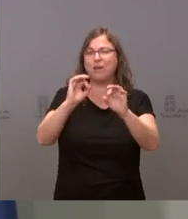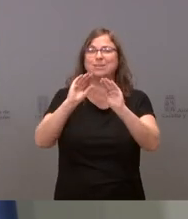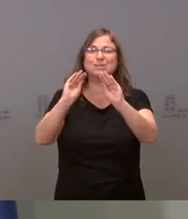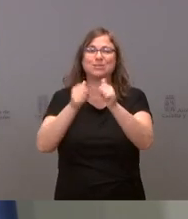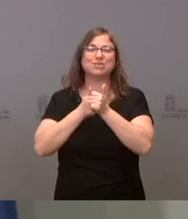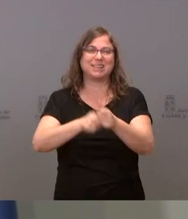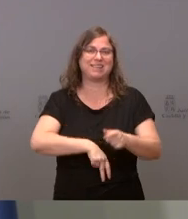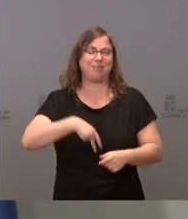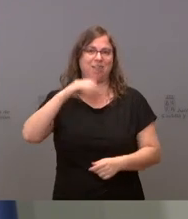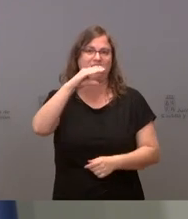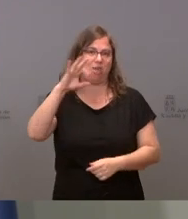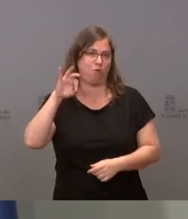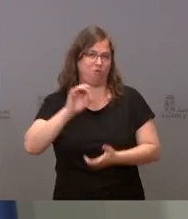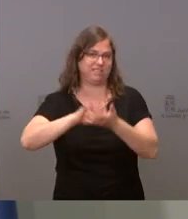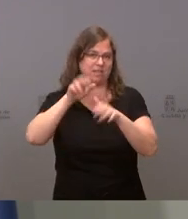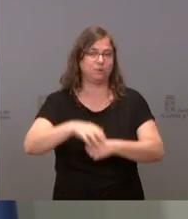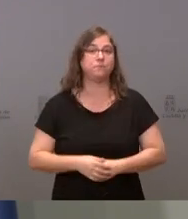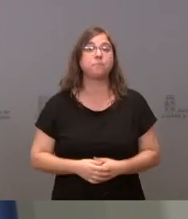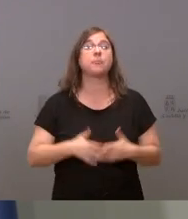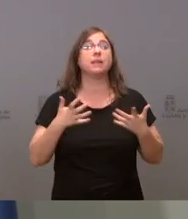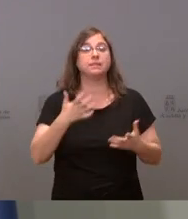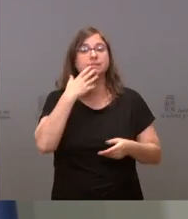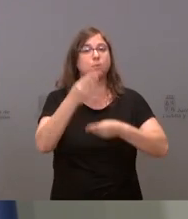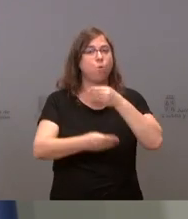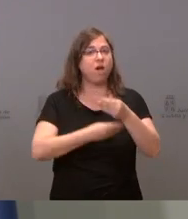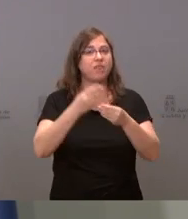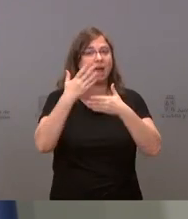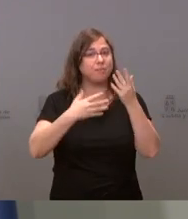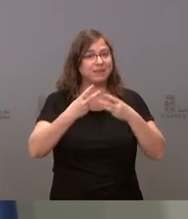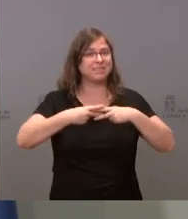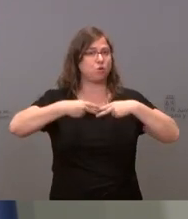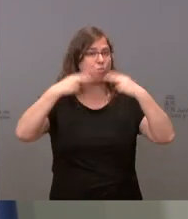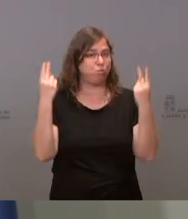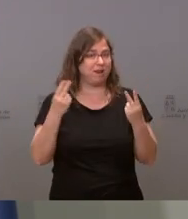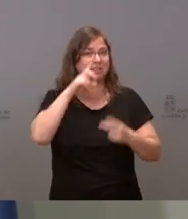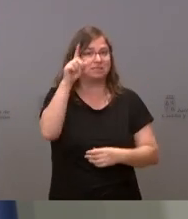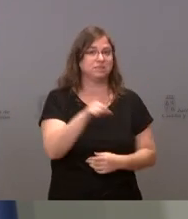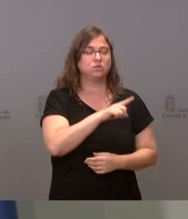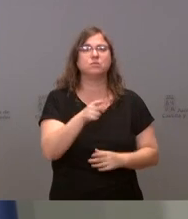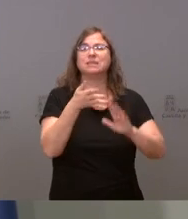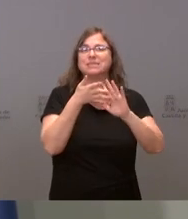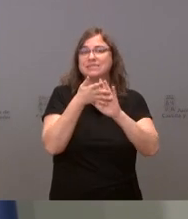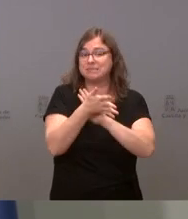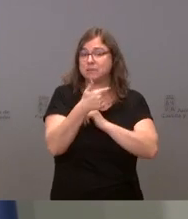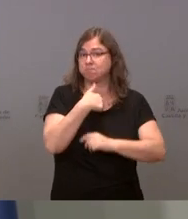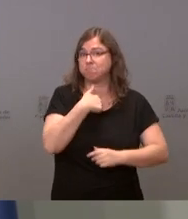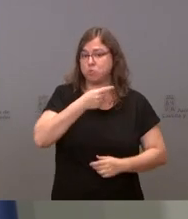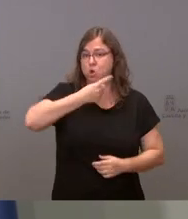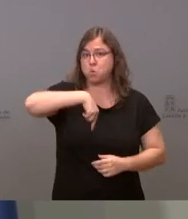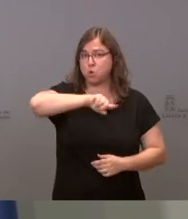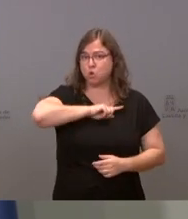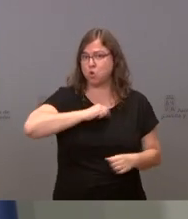funciones se pueden realizar desde la Administración pública en otros apartados o no. He de decirle que nosotros estamos